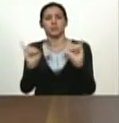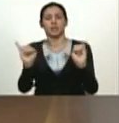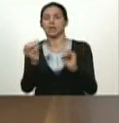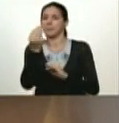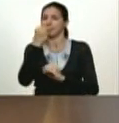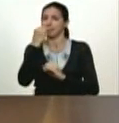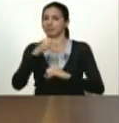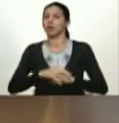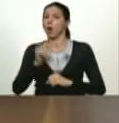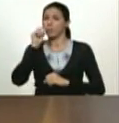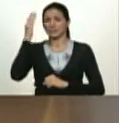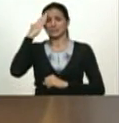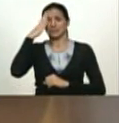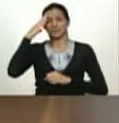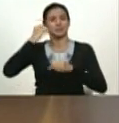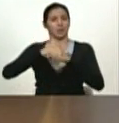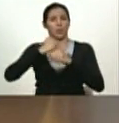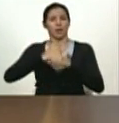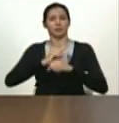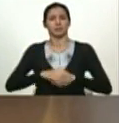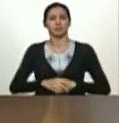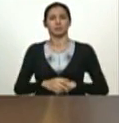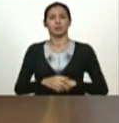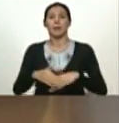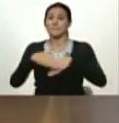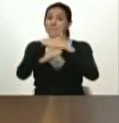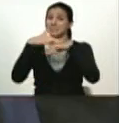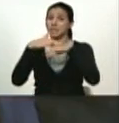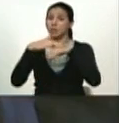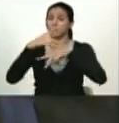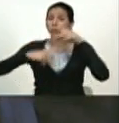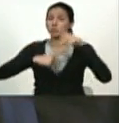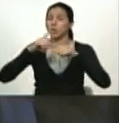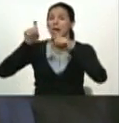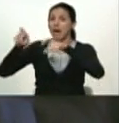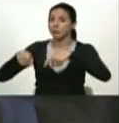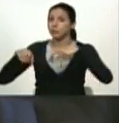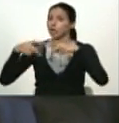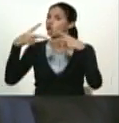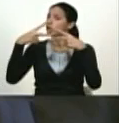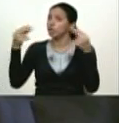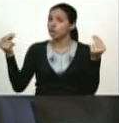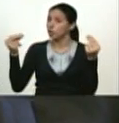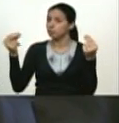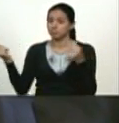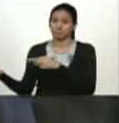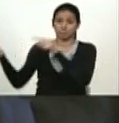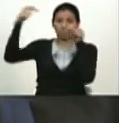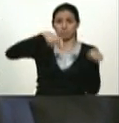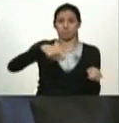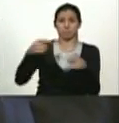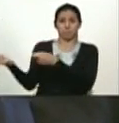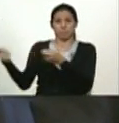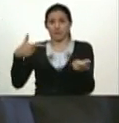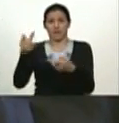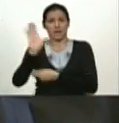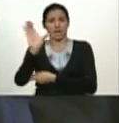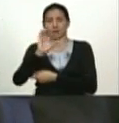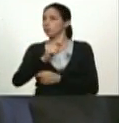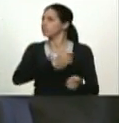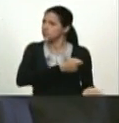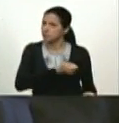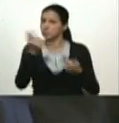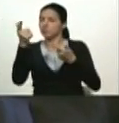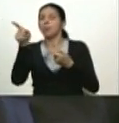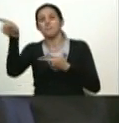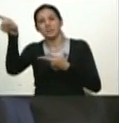sabe trabajar y le he dicho que el ministerio de producción agrícola no se viene para Caracas se va para el llano